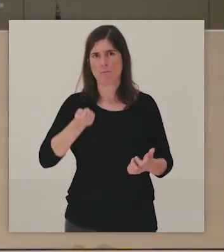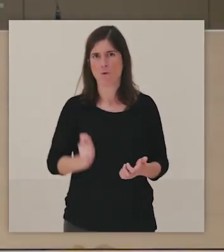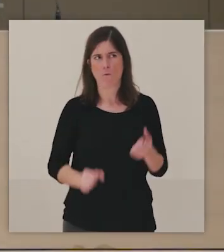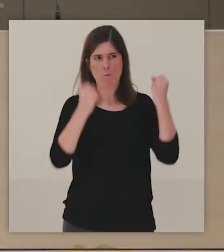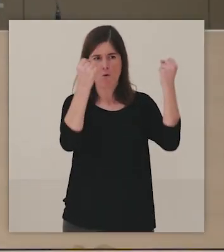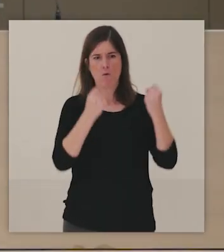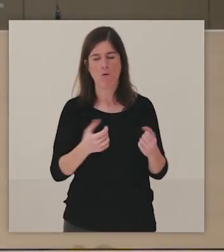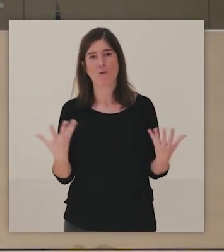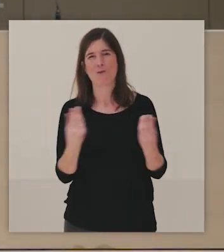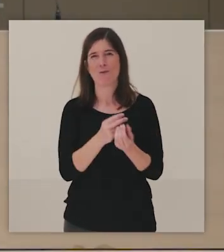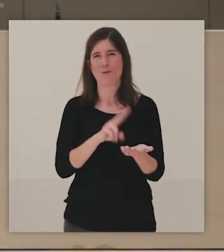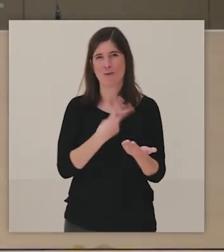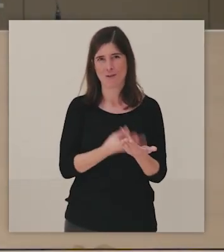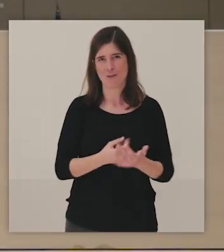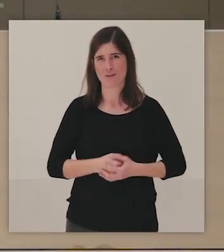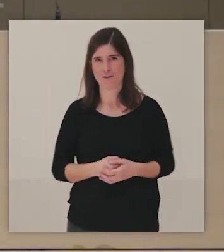luego súper rápido,